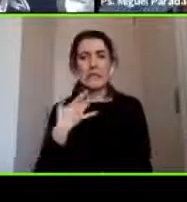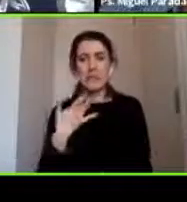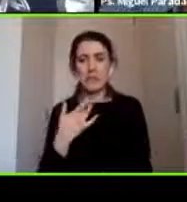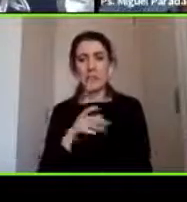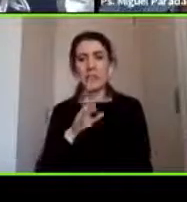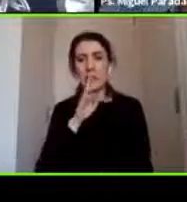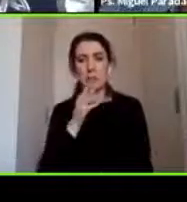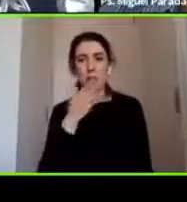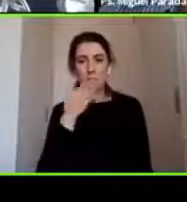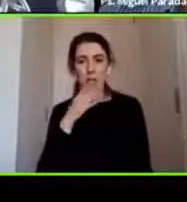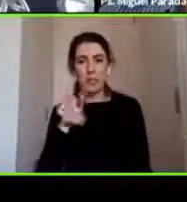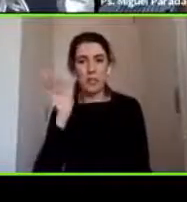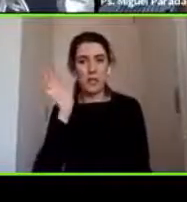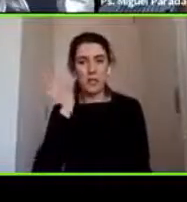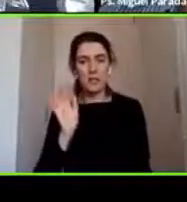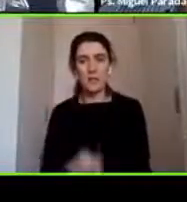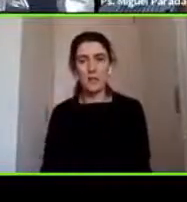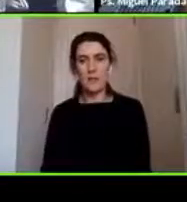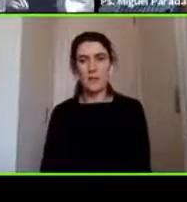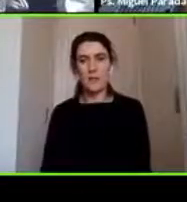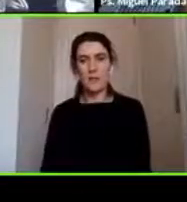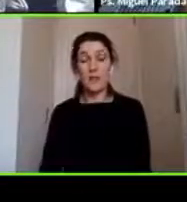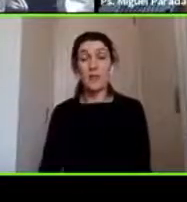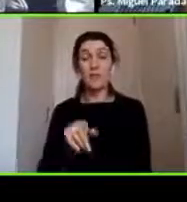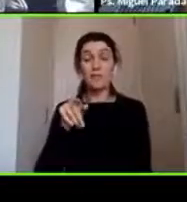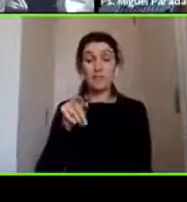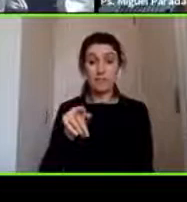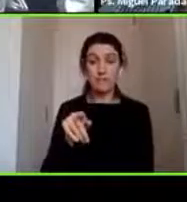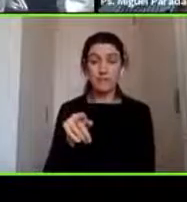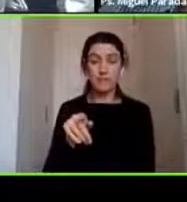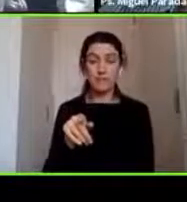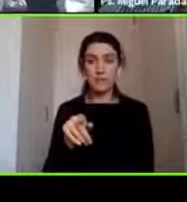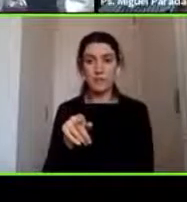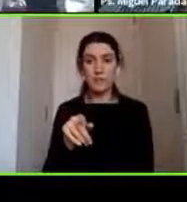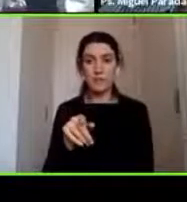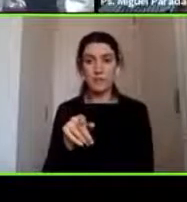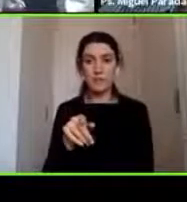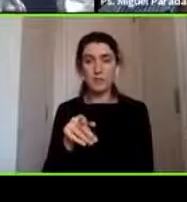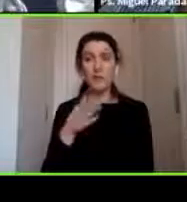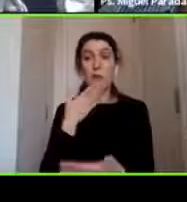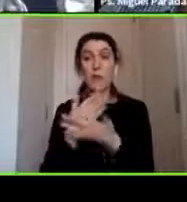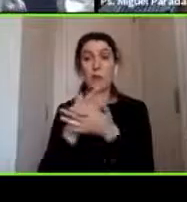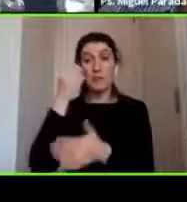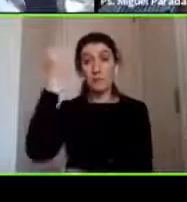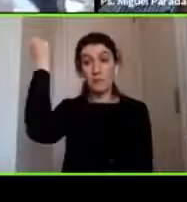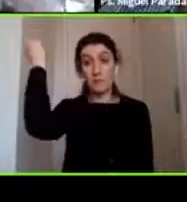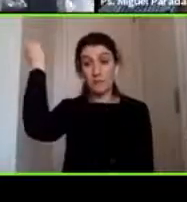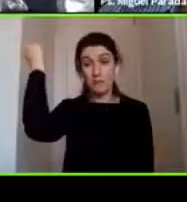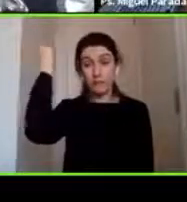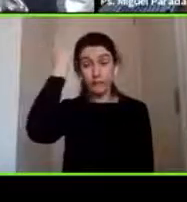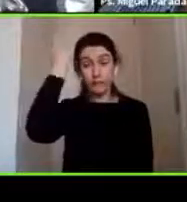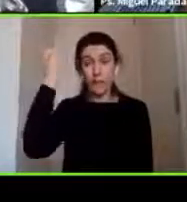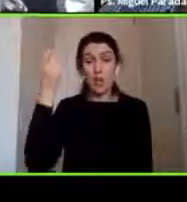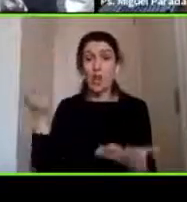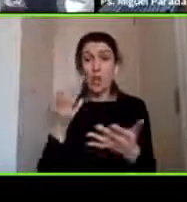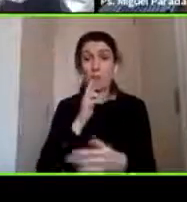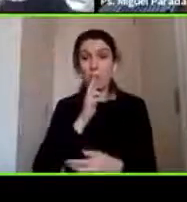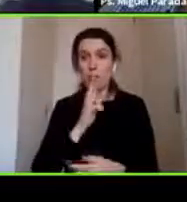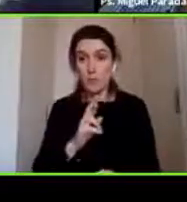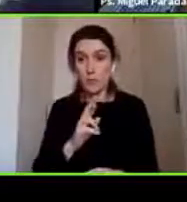eso es como el manejo agudo de un traumatismo encefalocraniano en la parte